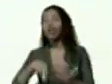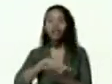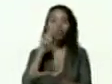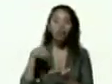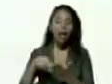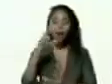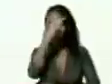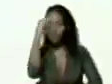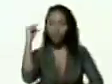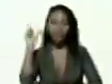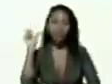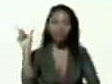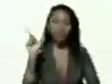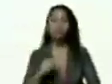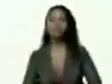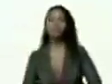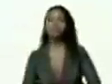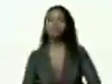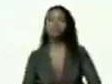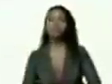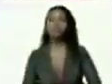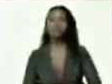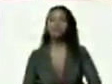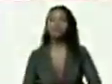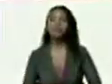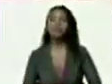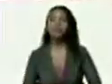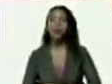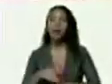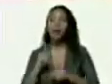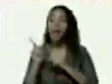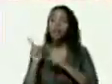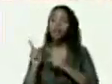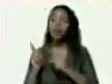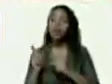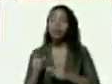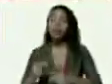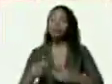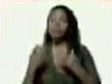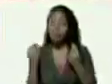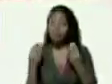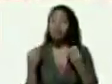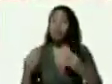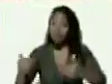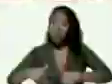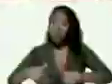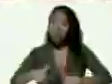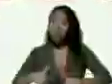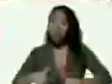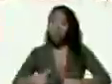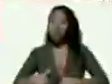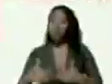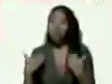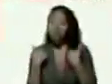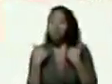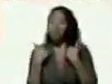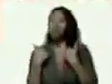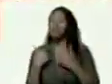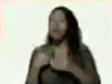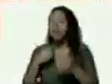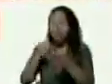partido socialista unido de Venezuela por el tremendo esfuerzo el sacrificio la lucha la dedicación